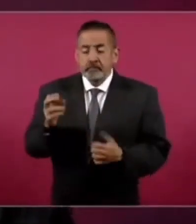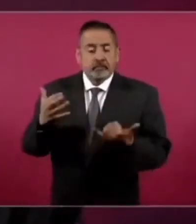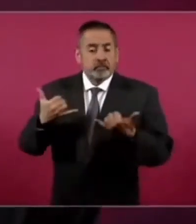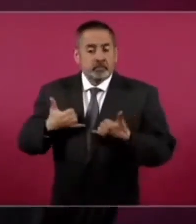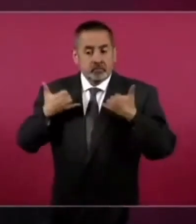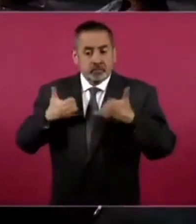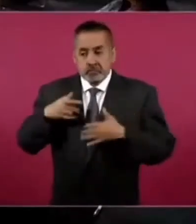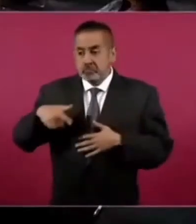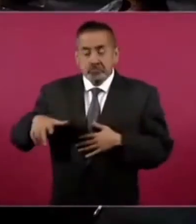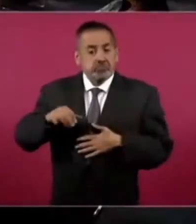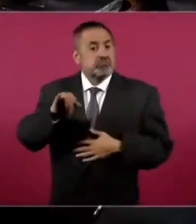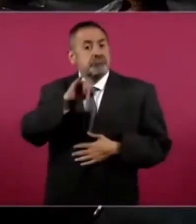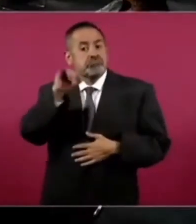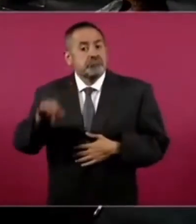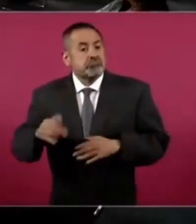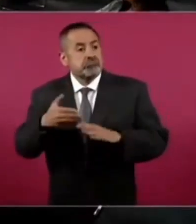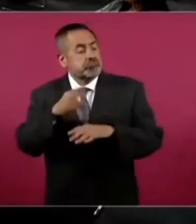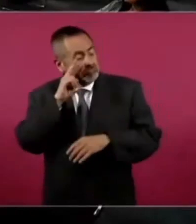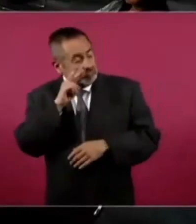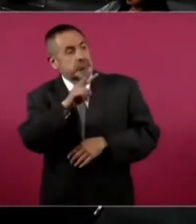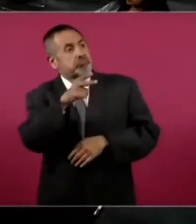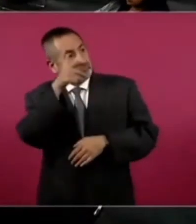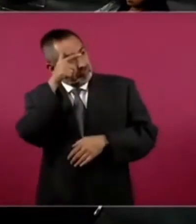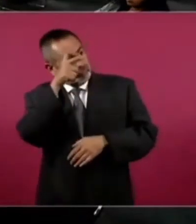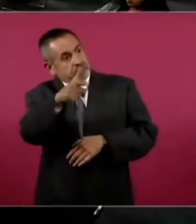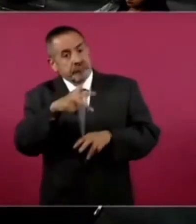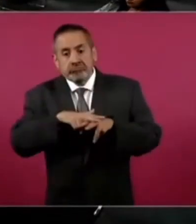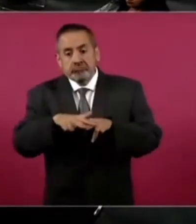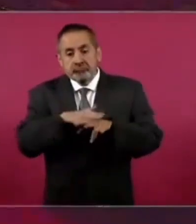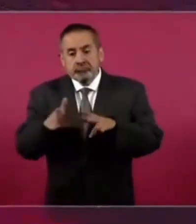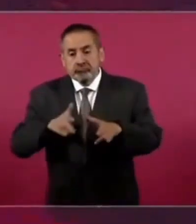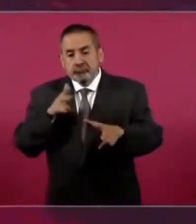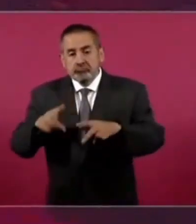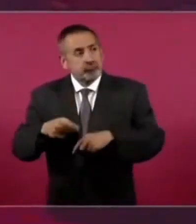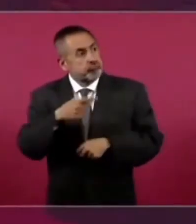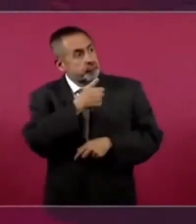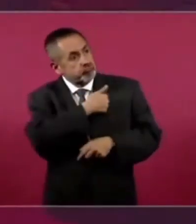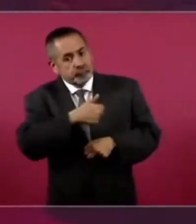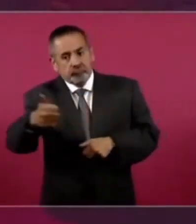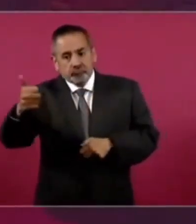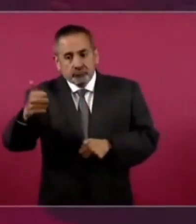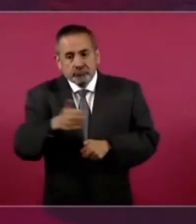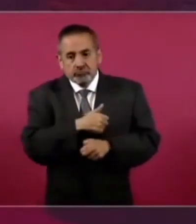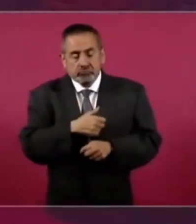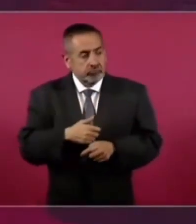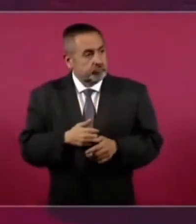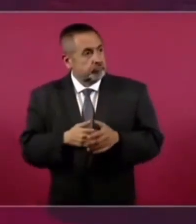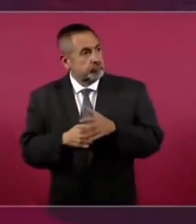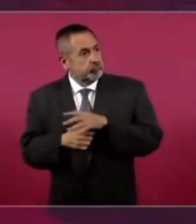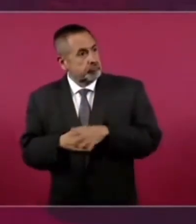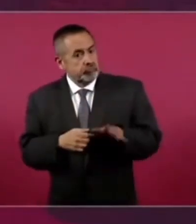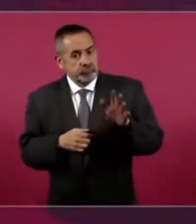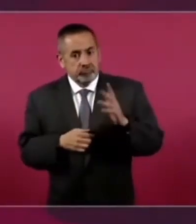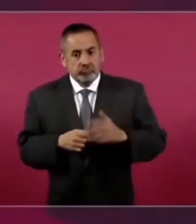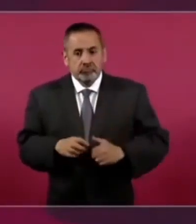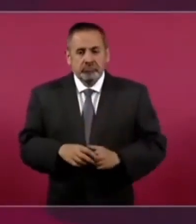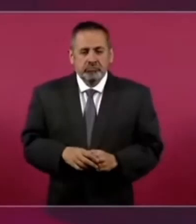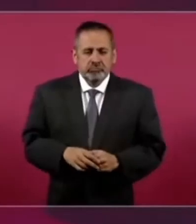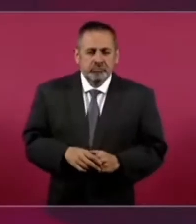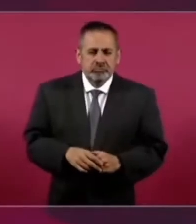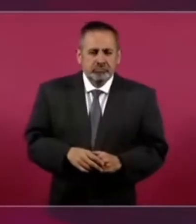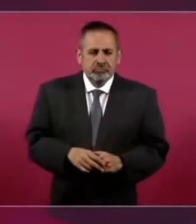nunca habían visto un tren de pasajeros. Y no estamos hablando de